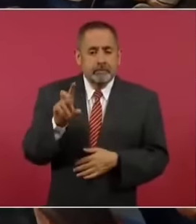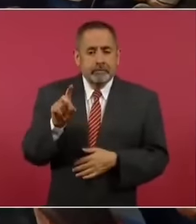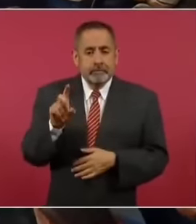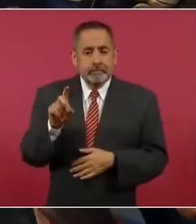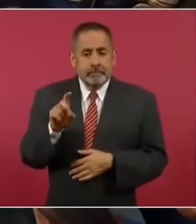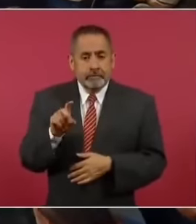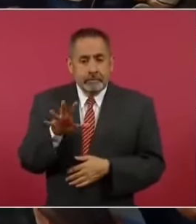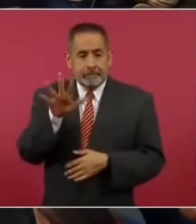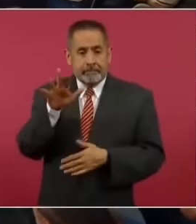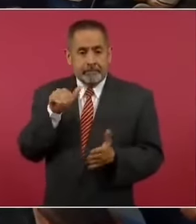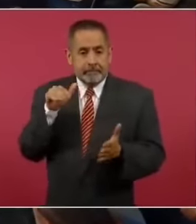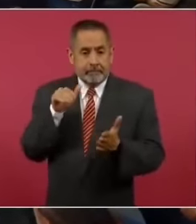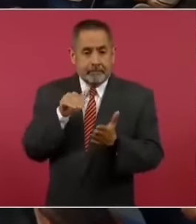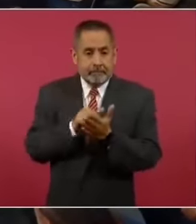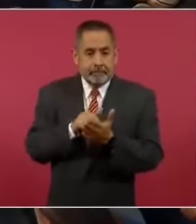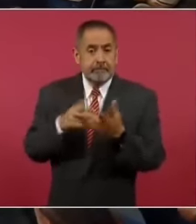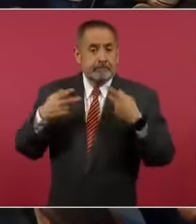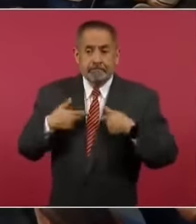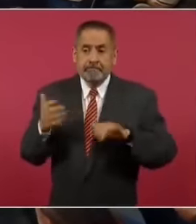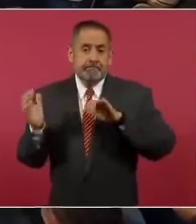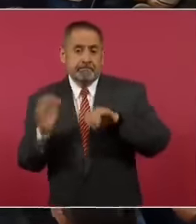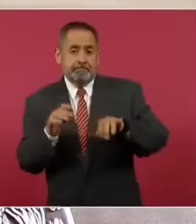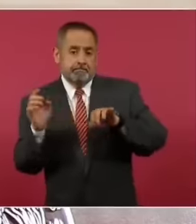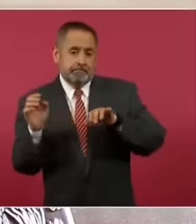¿Cuántos? 35 mil personas contratadas.